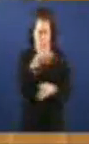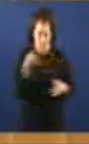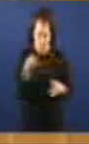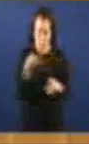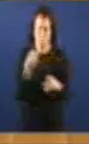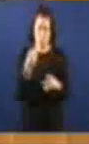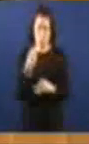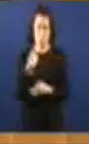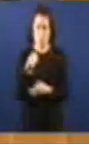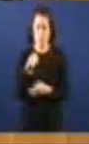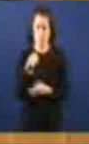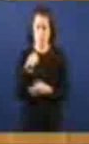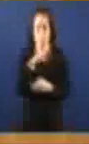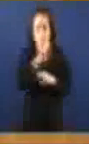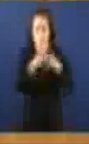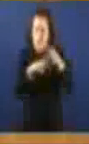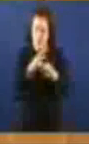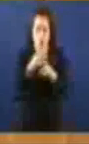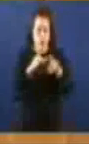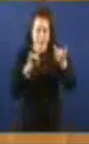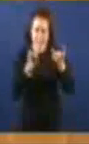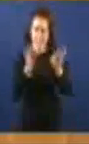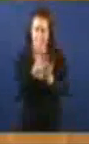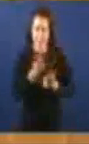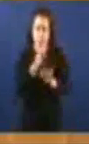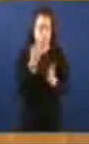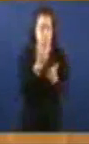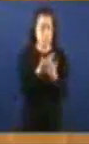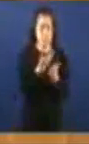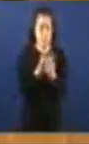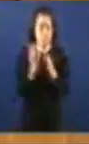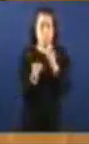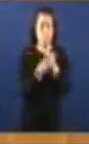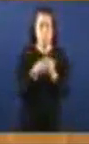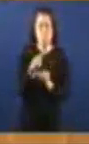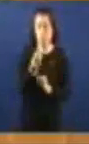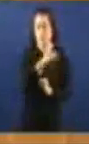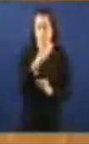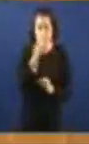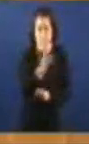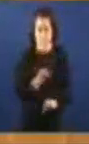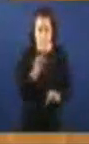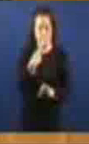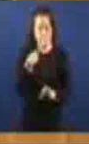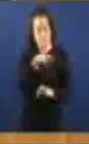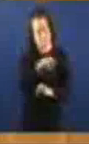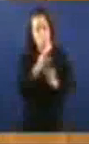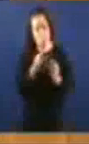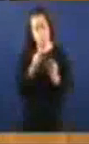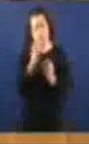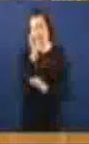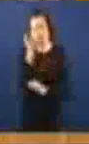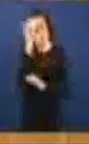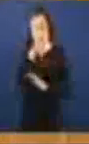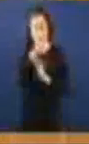modificación, nin aportación Porque non é necesaria a iniciativa legislativa